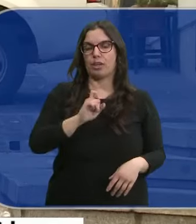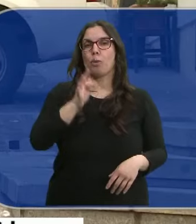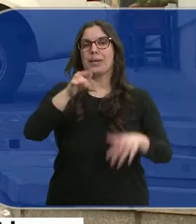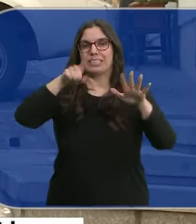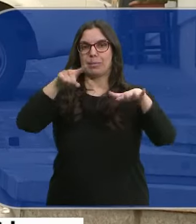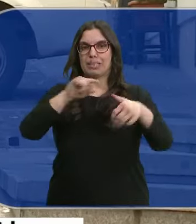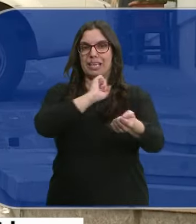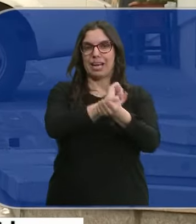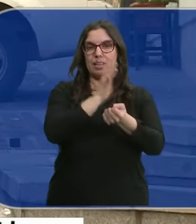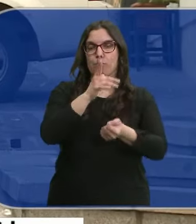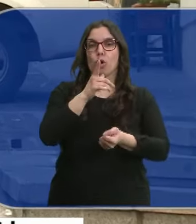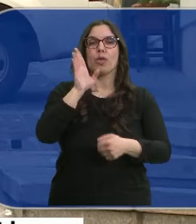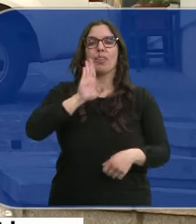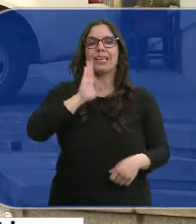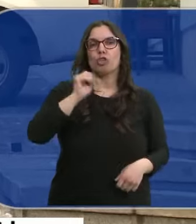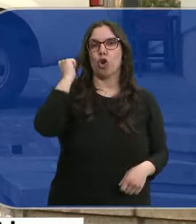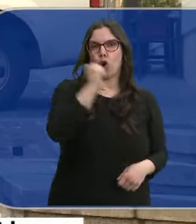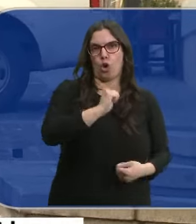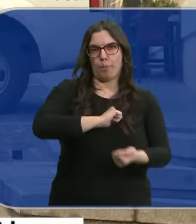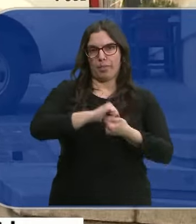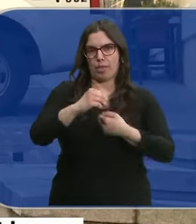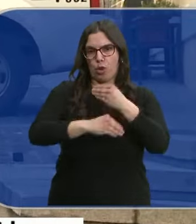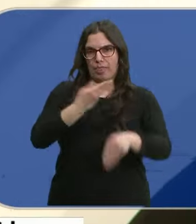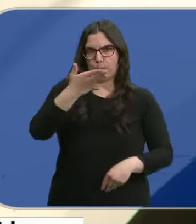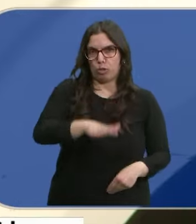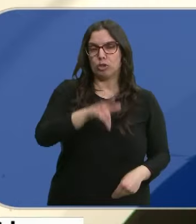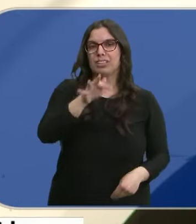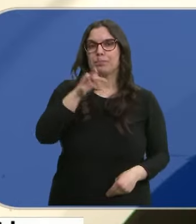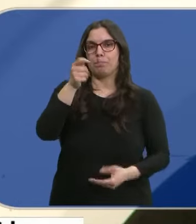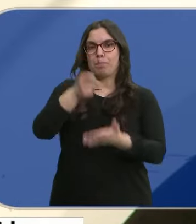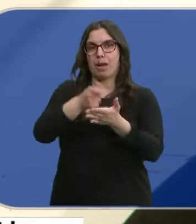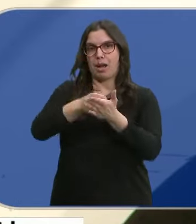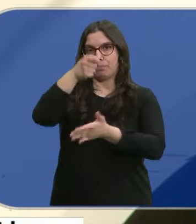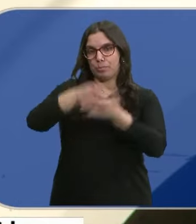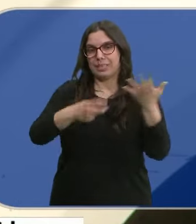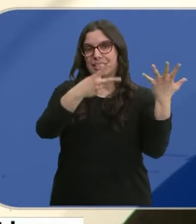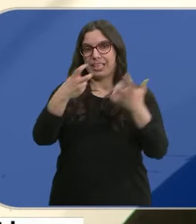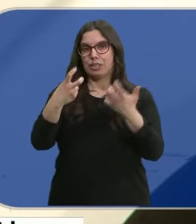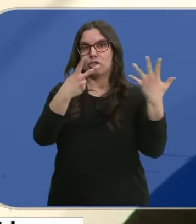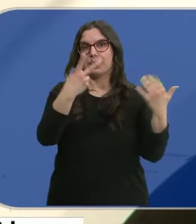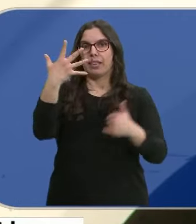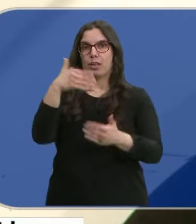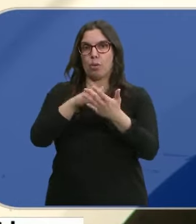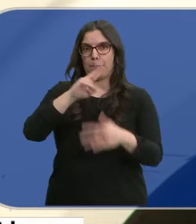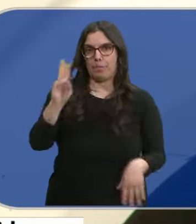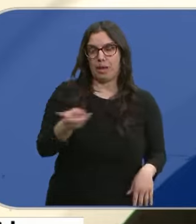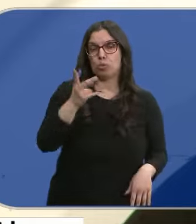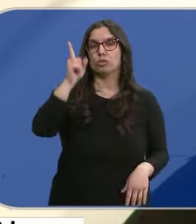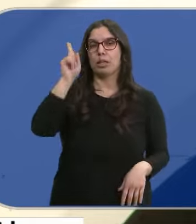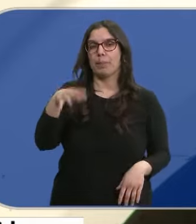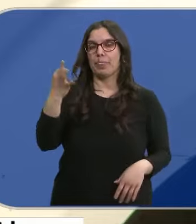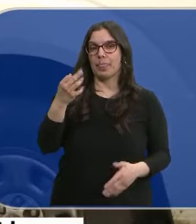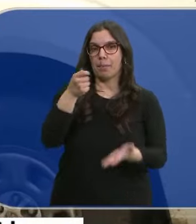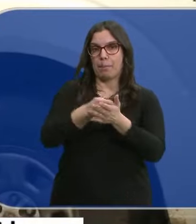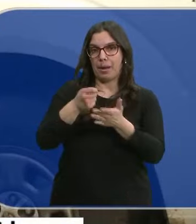6 meses de prisión por un delito de homicidio consumado. Además, deberá pagar una indemnización de 775.000 euros. También deberá